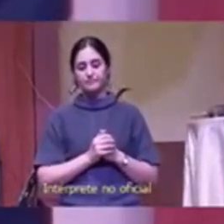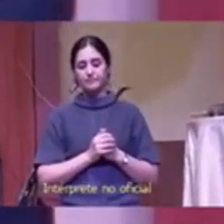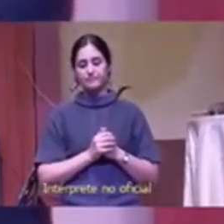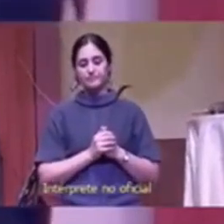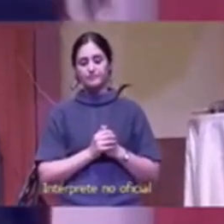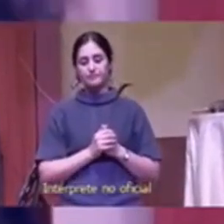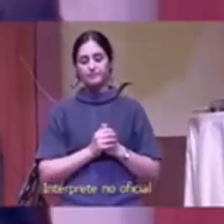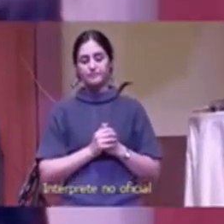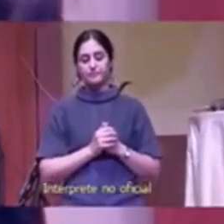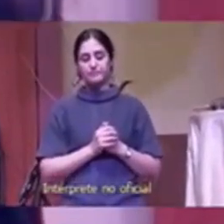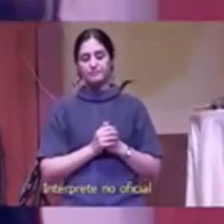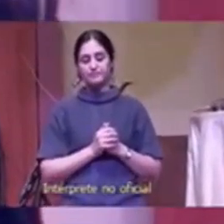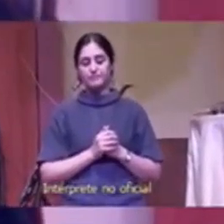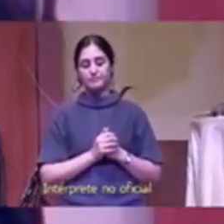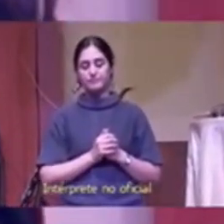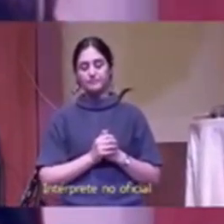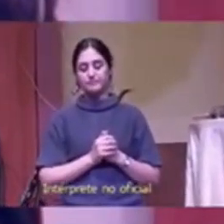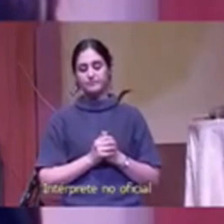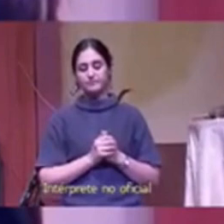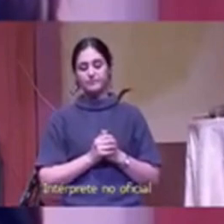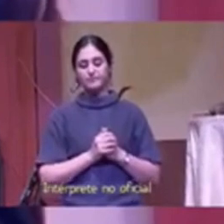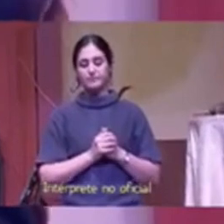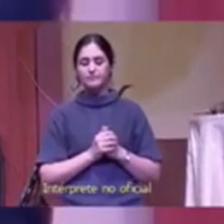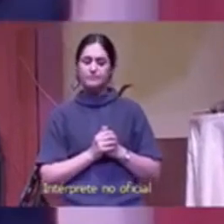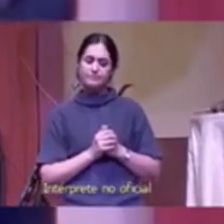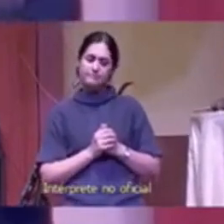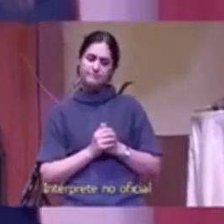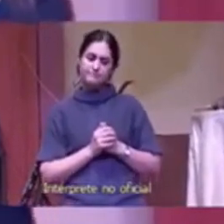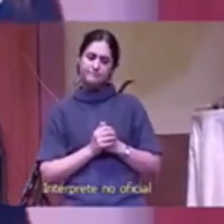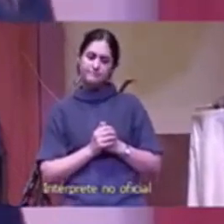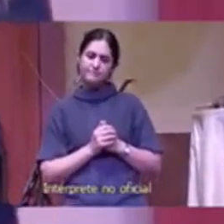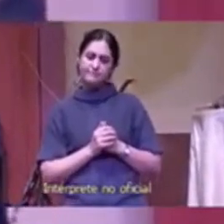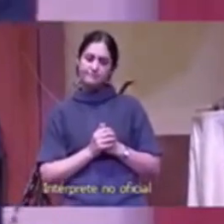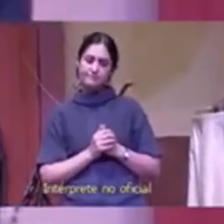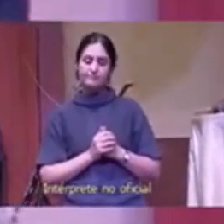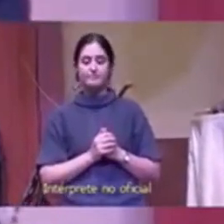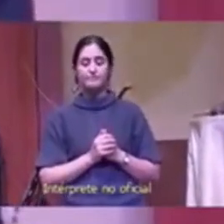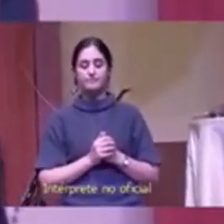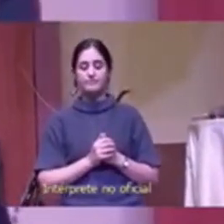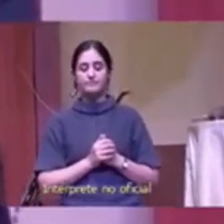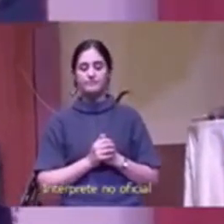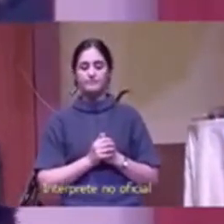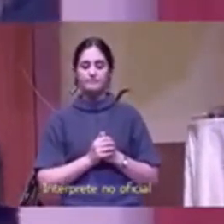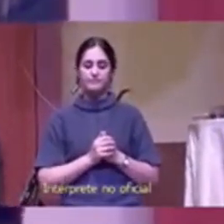es el cristianismo compartimentado o compartimentalizado